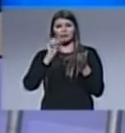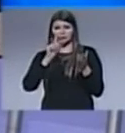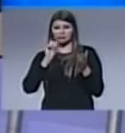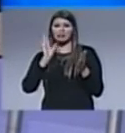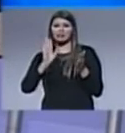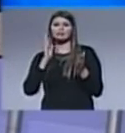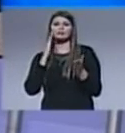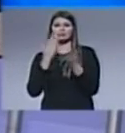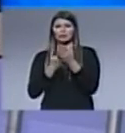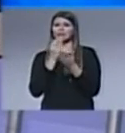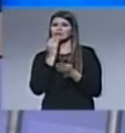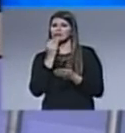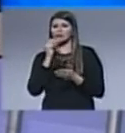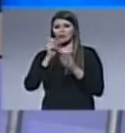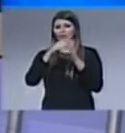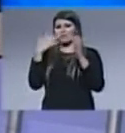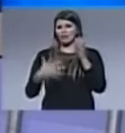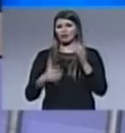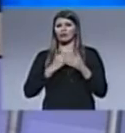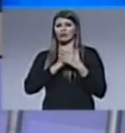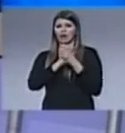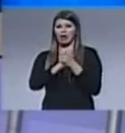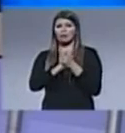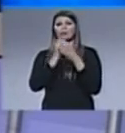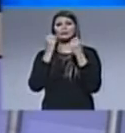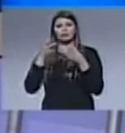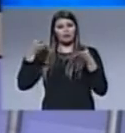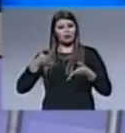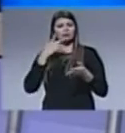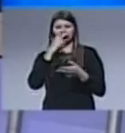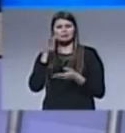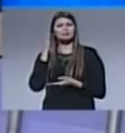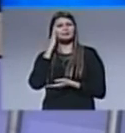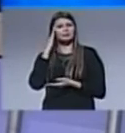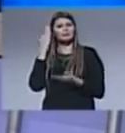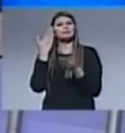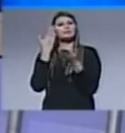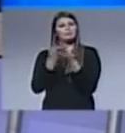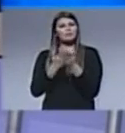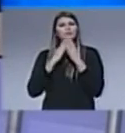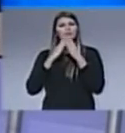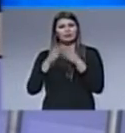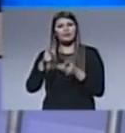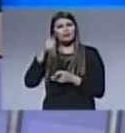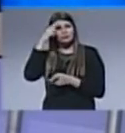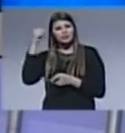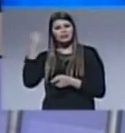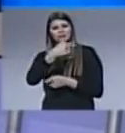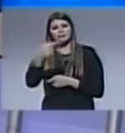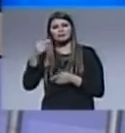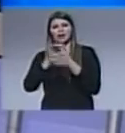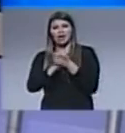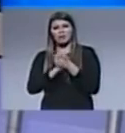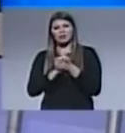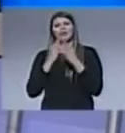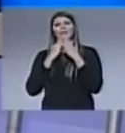demuestra el propio Jesús el valor de la amistad. Hoy queremos también saber qué pensás vos acerca de la amistad en nuestra pregunta de la semana